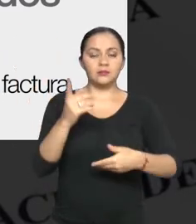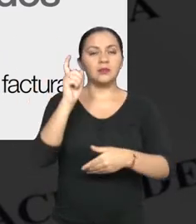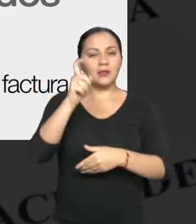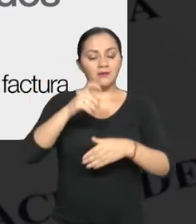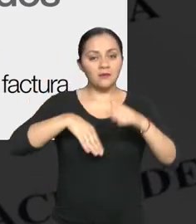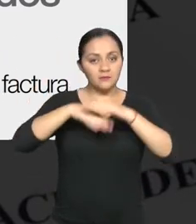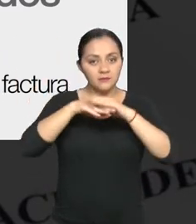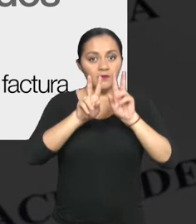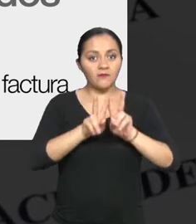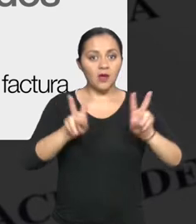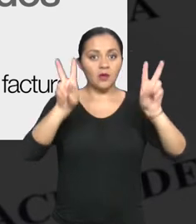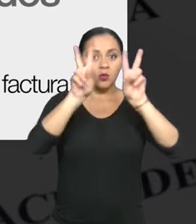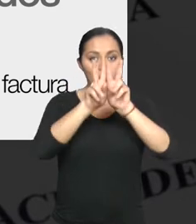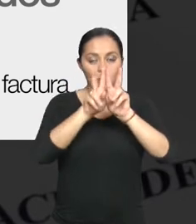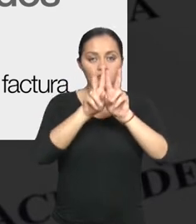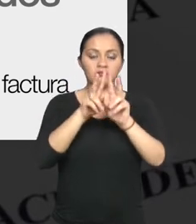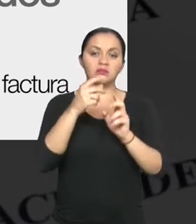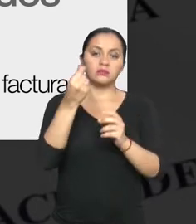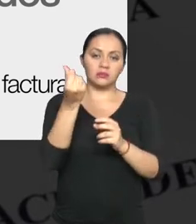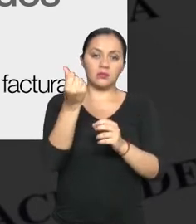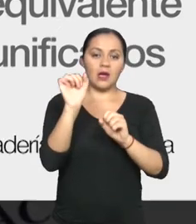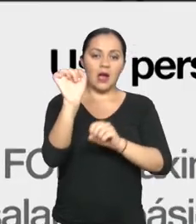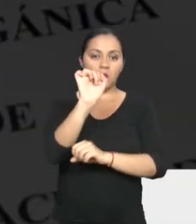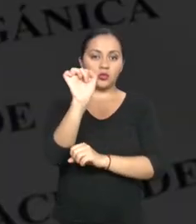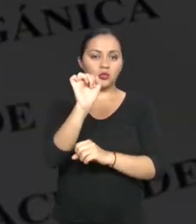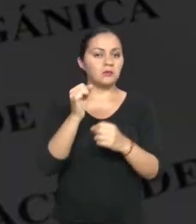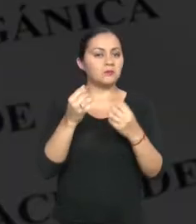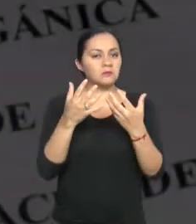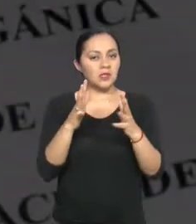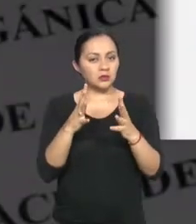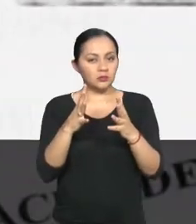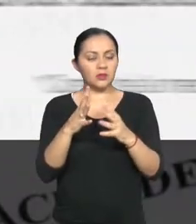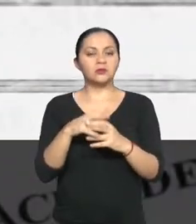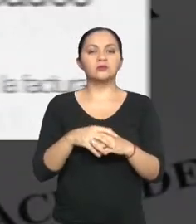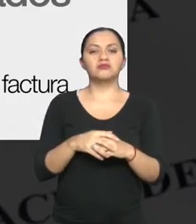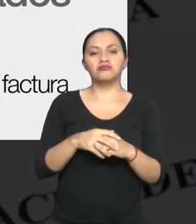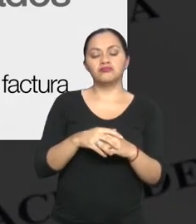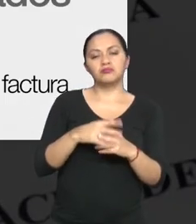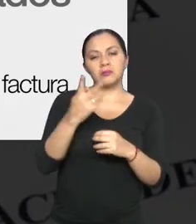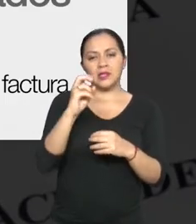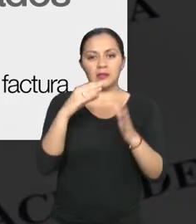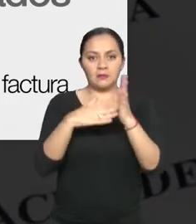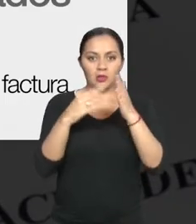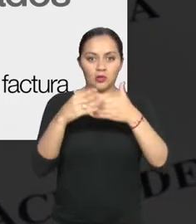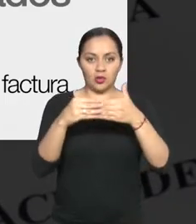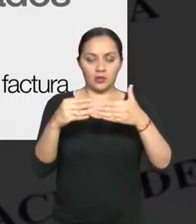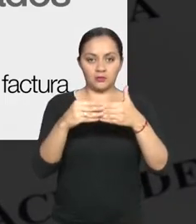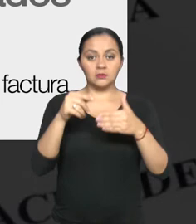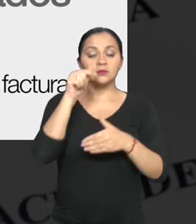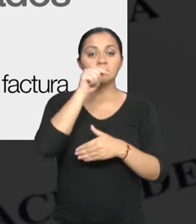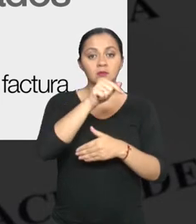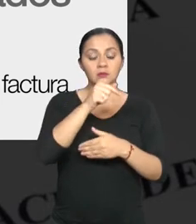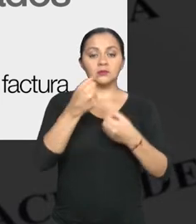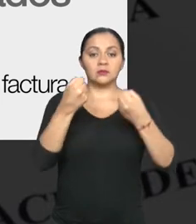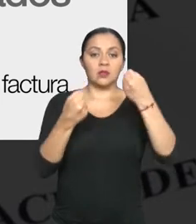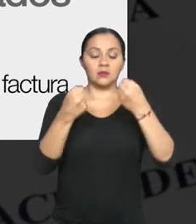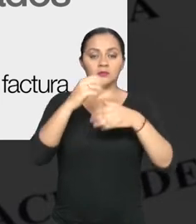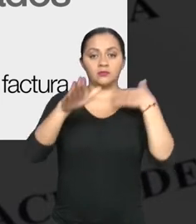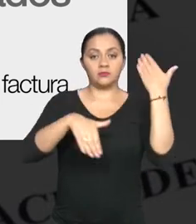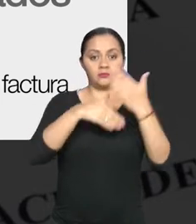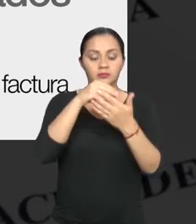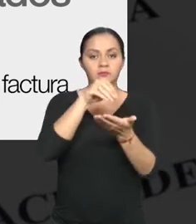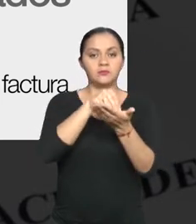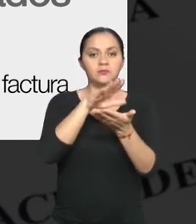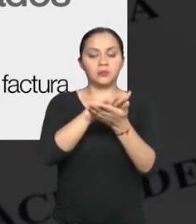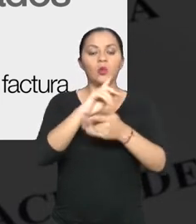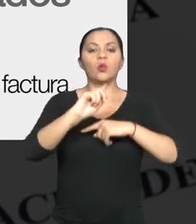equivalente a 60 salarios básicos unificados y en el caso de vehículos de transporte colectivo, se aplicarán las